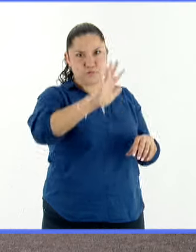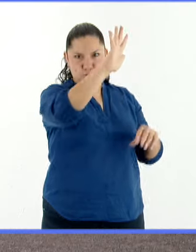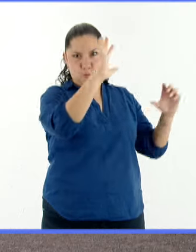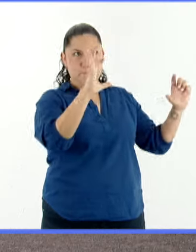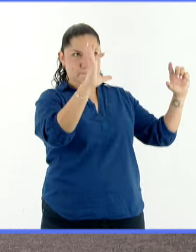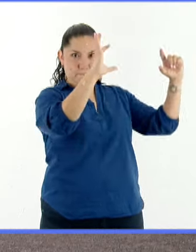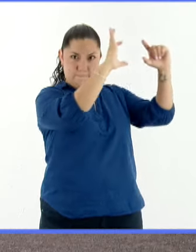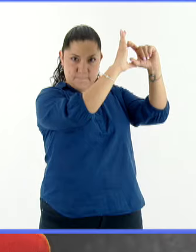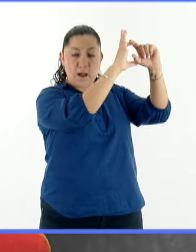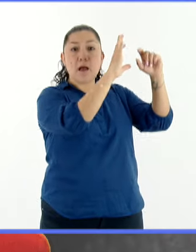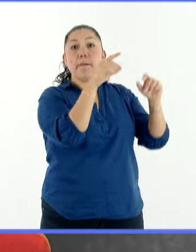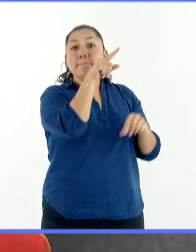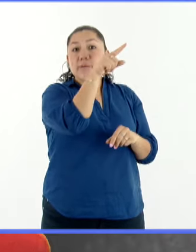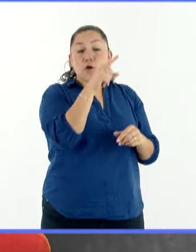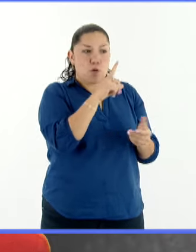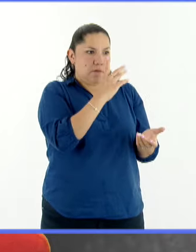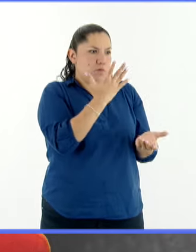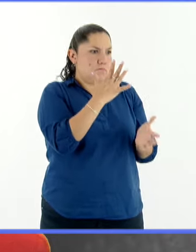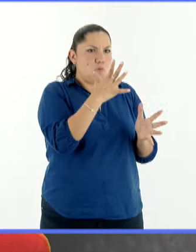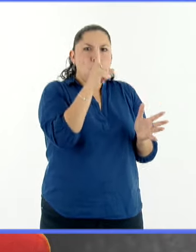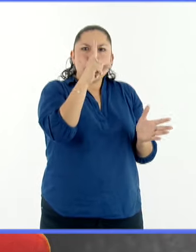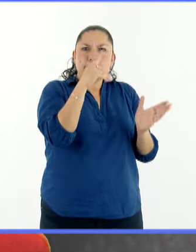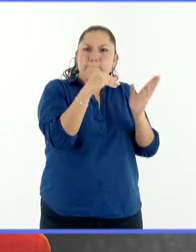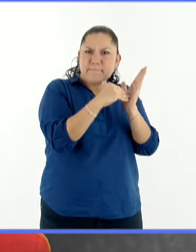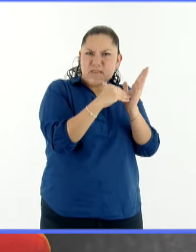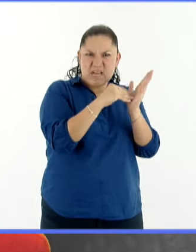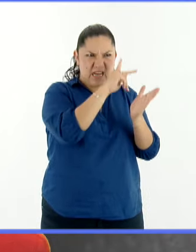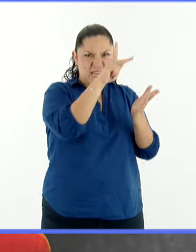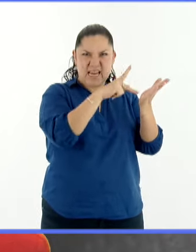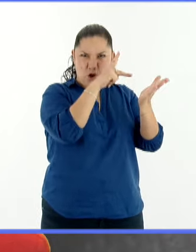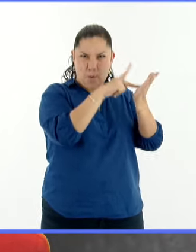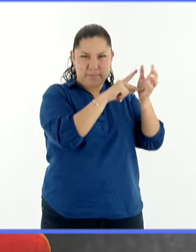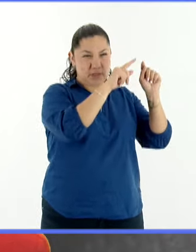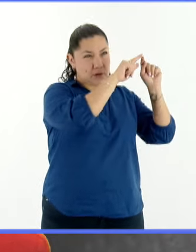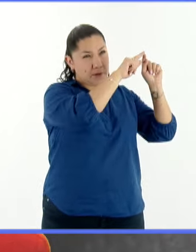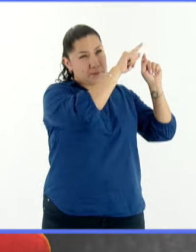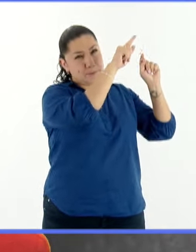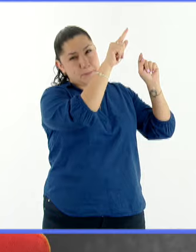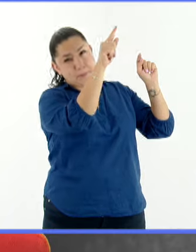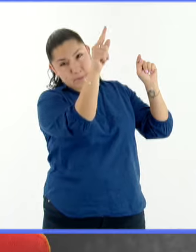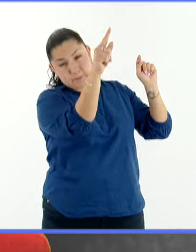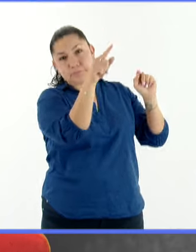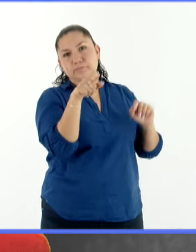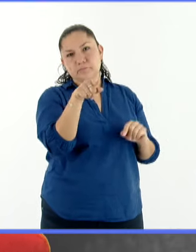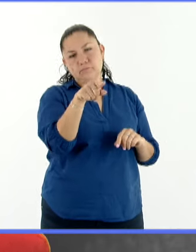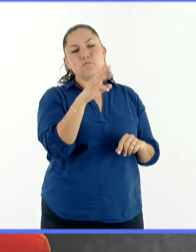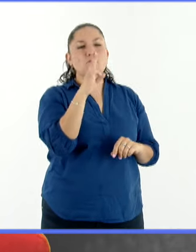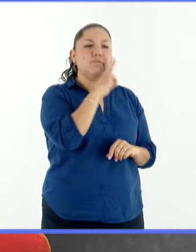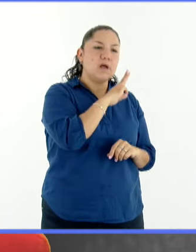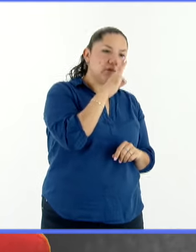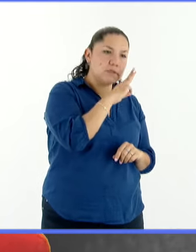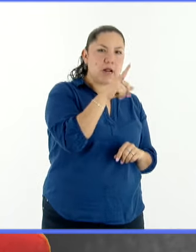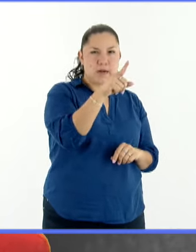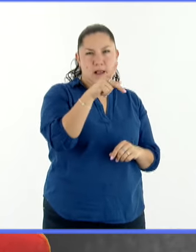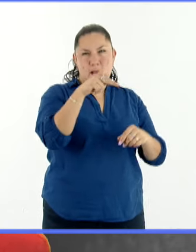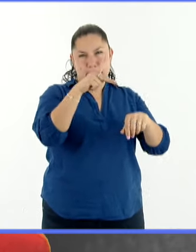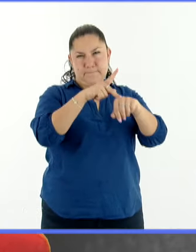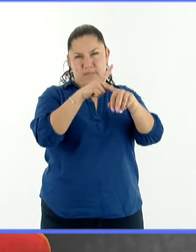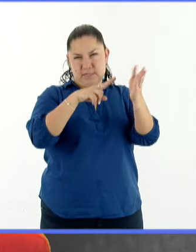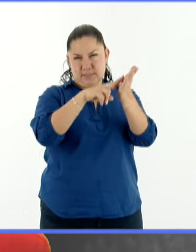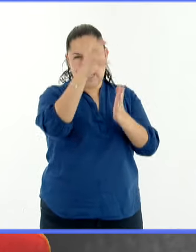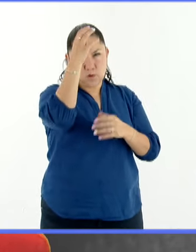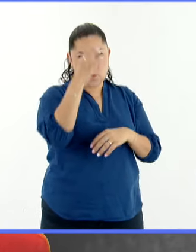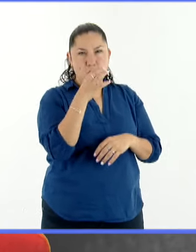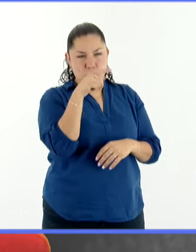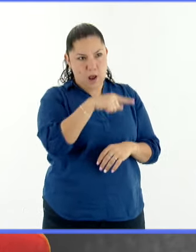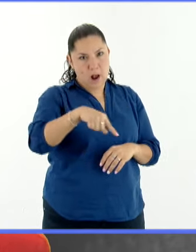camino más o menos de mil y tantos kilómetros hasta, entre Mazatlán y Piedras Negras aproximadamente, prácticamente en todo el país